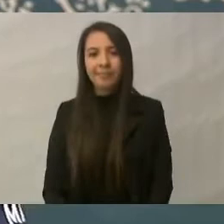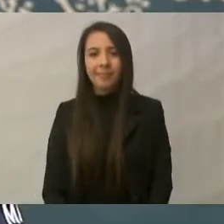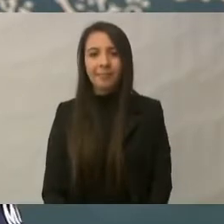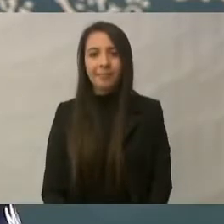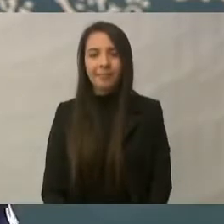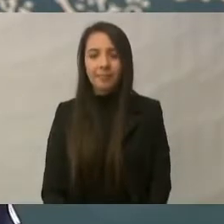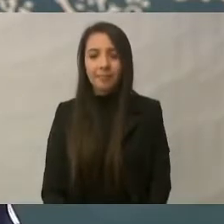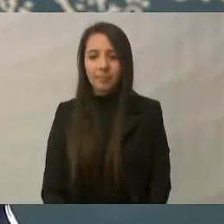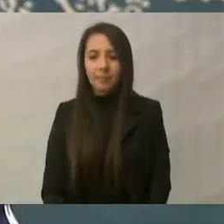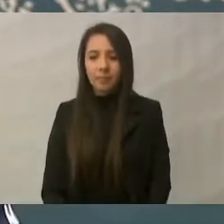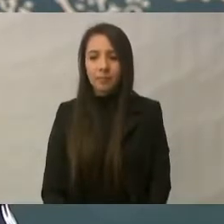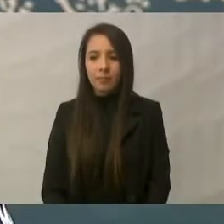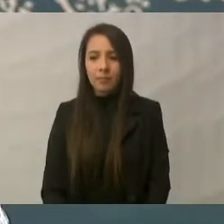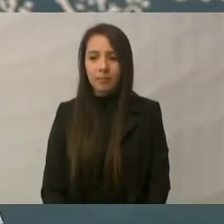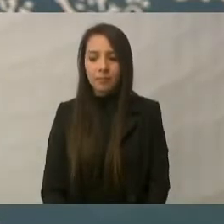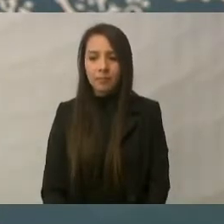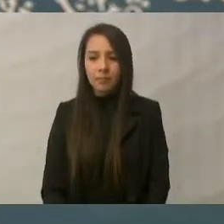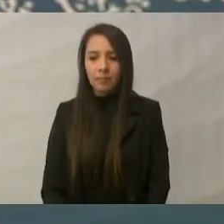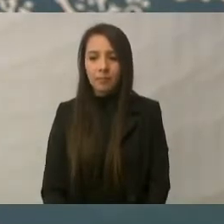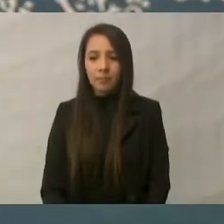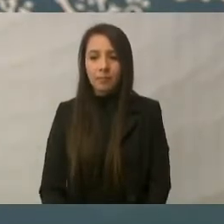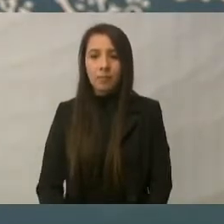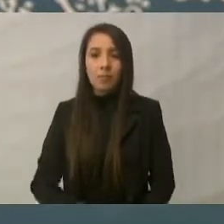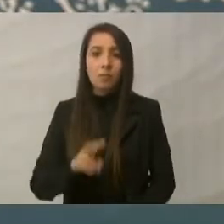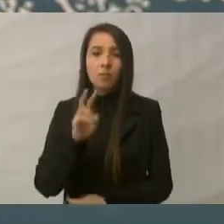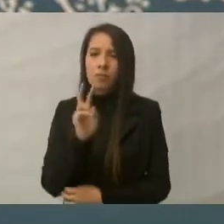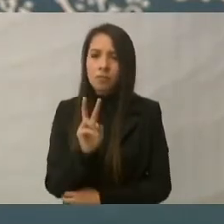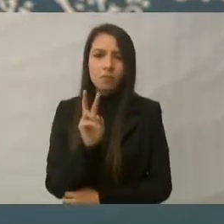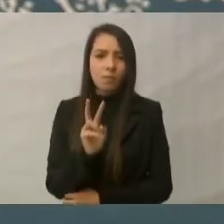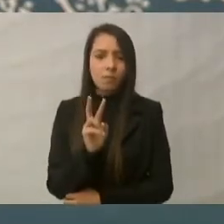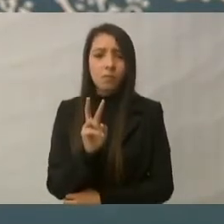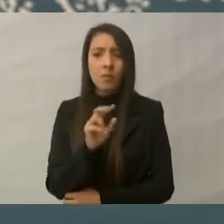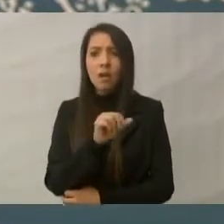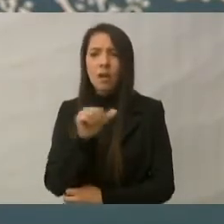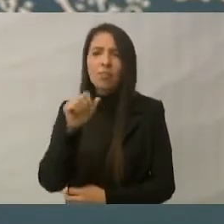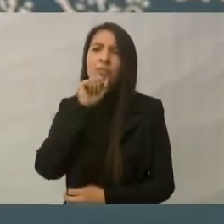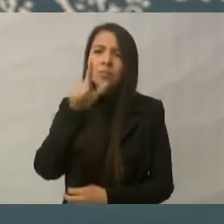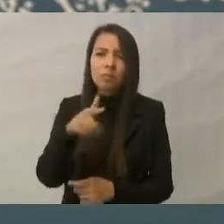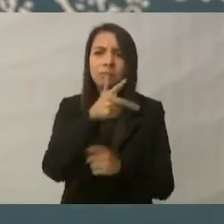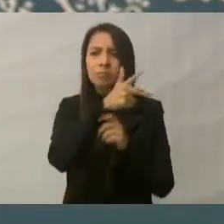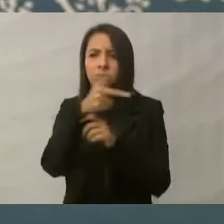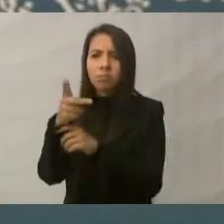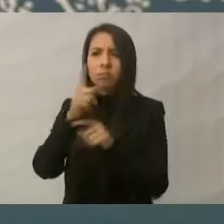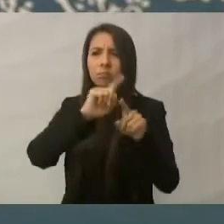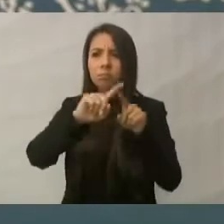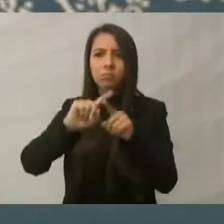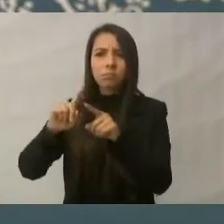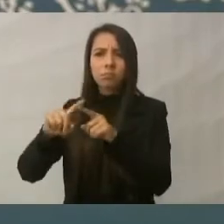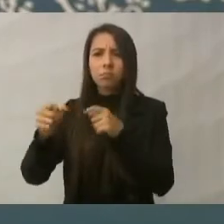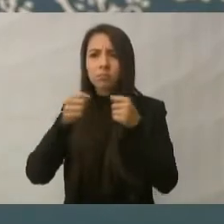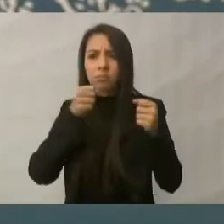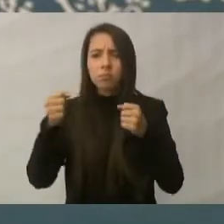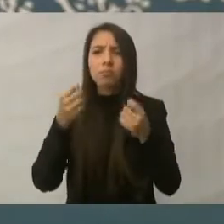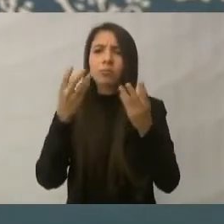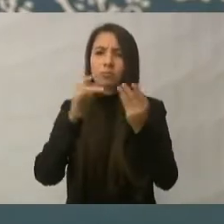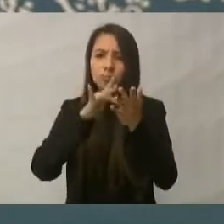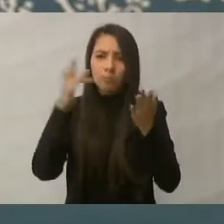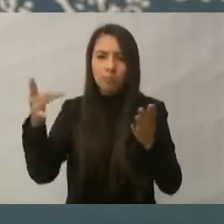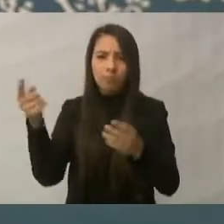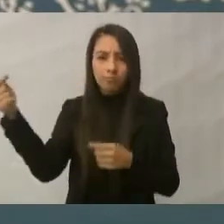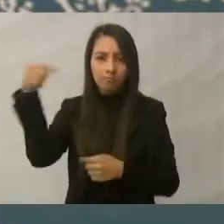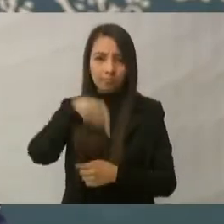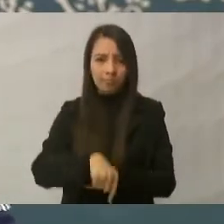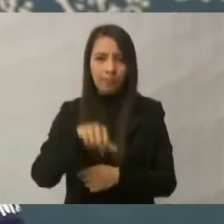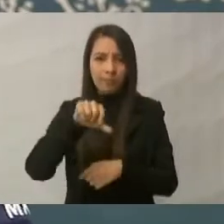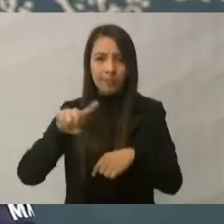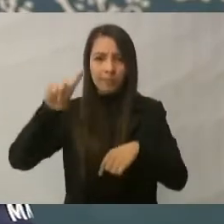Definitivamente, también a los medios de comunicación, desde luego, gracias por su estar aquí con nosotros. El día